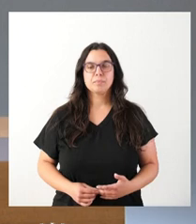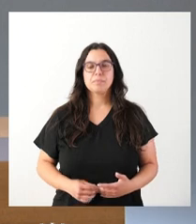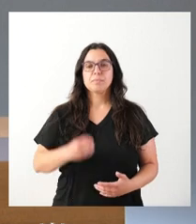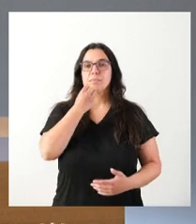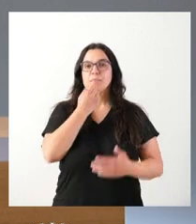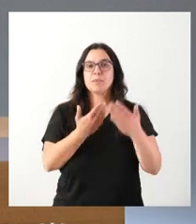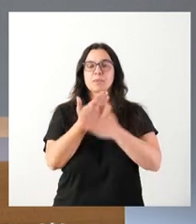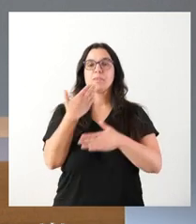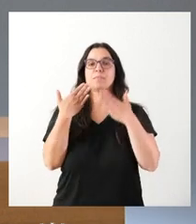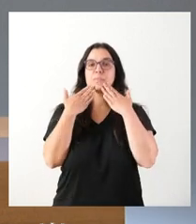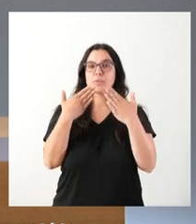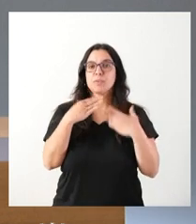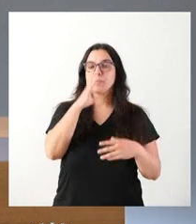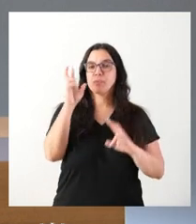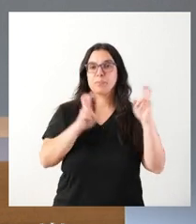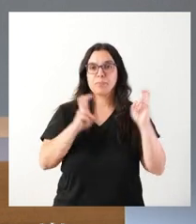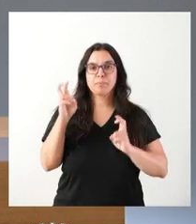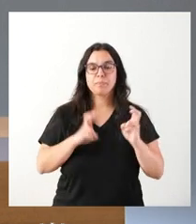Muchas gracias por su presencia.